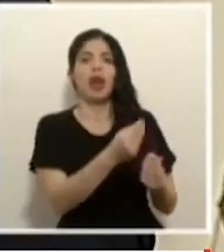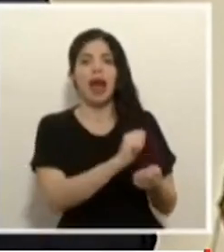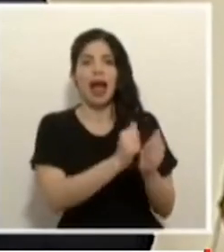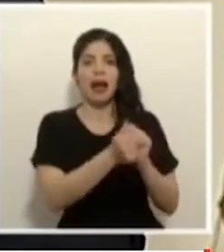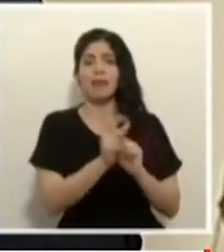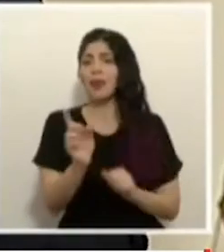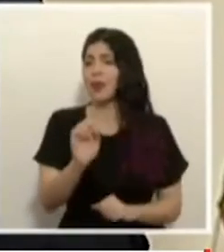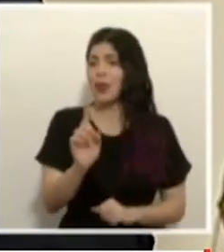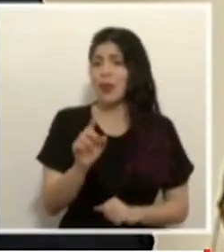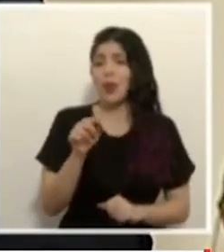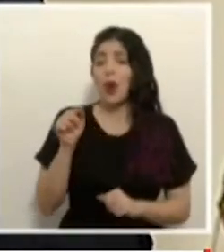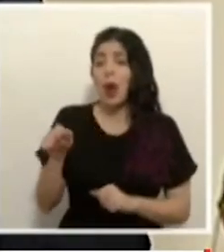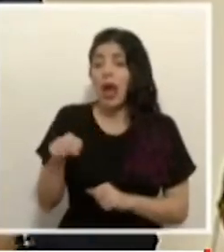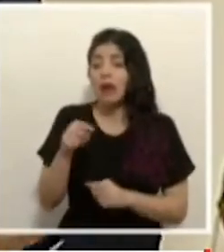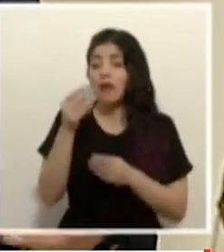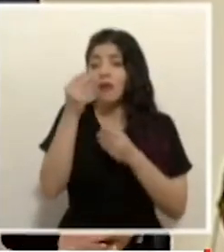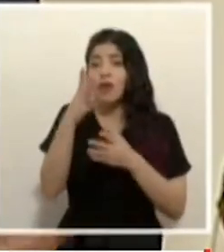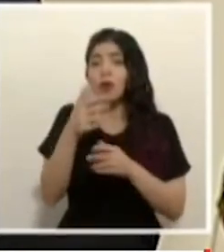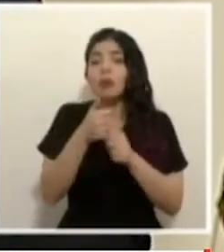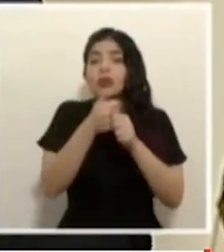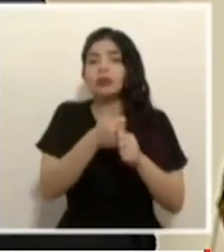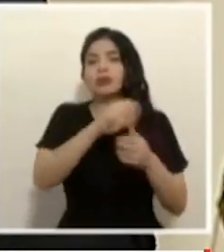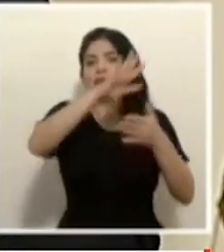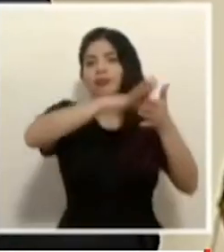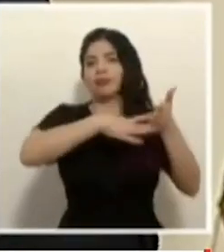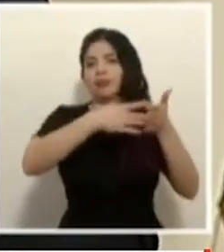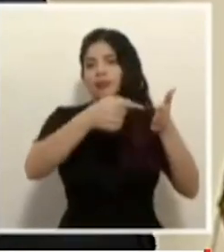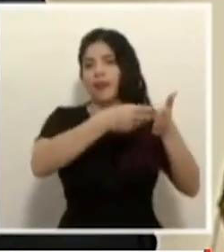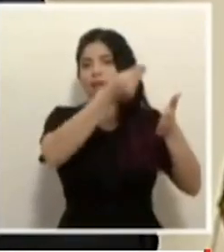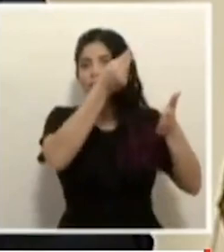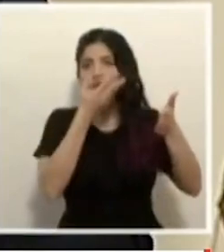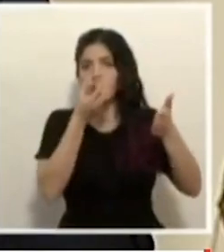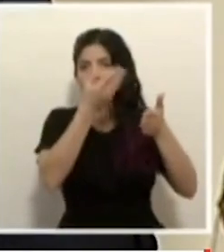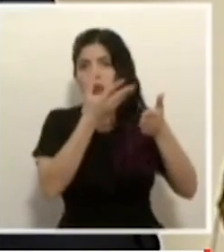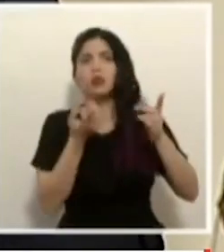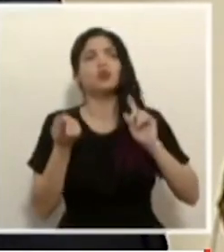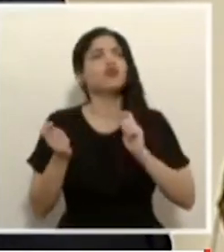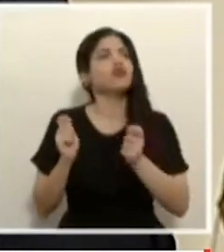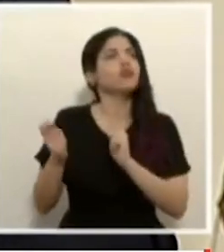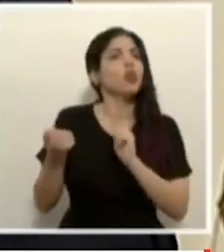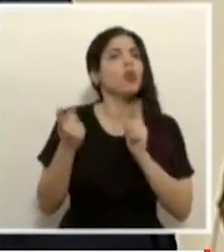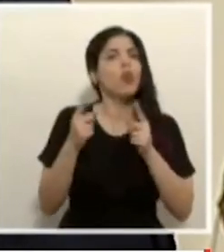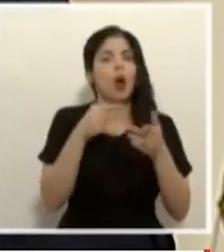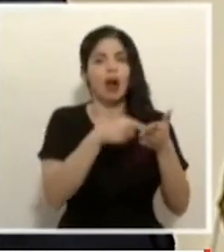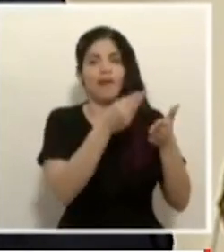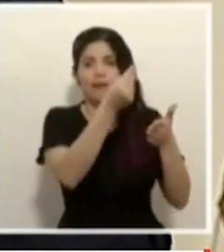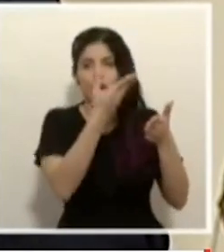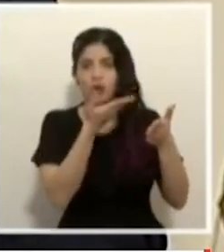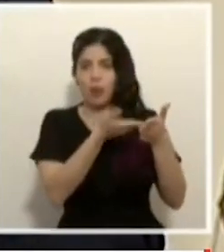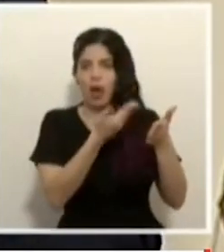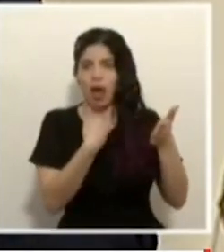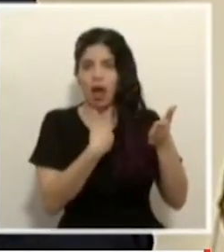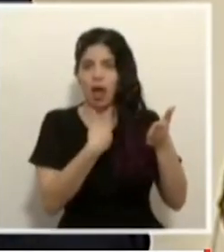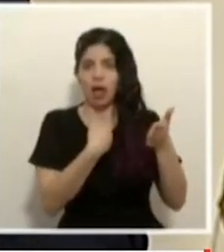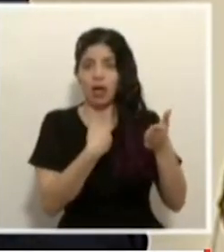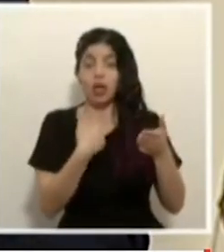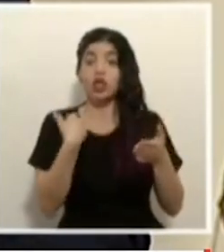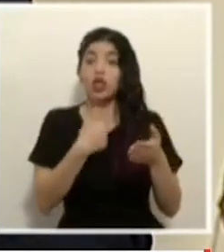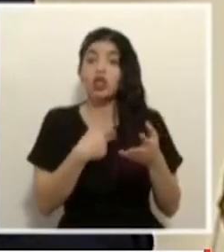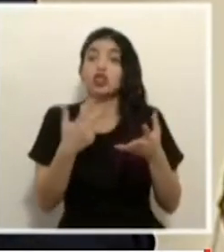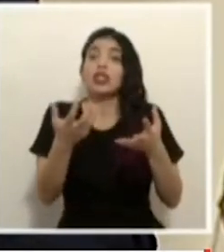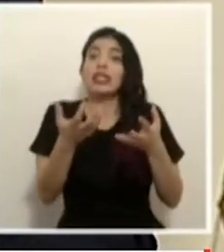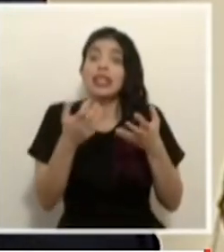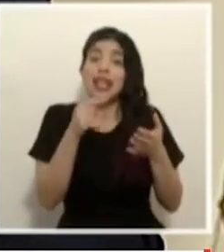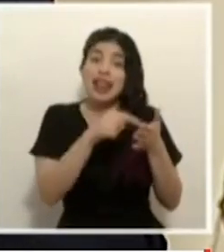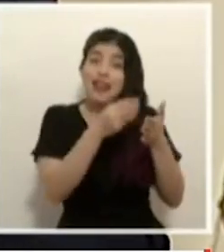así son los indicadores los que señalan que entra y que sale incluso a lo que queremos avanzar es a que esos indicadores